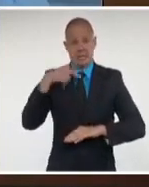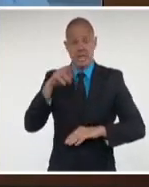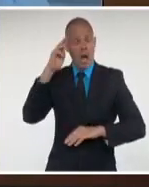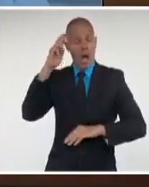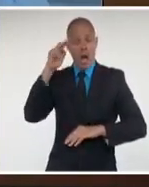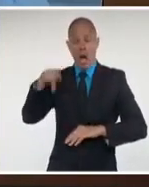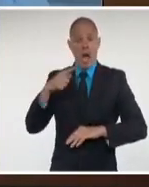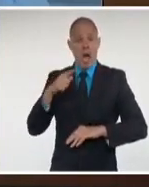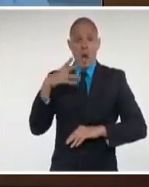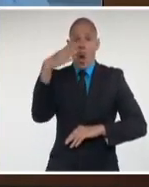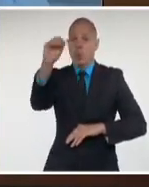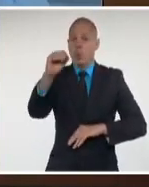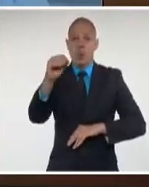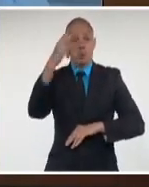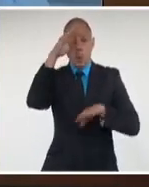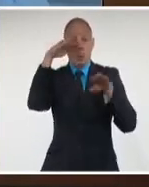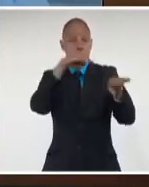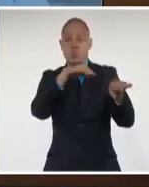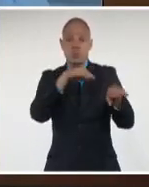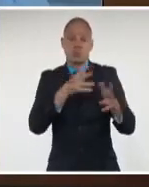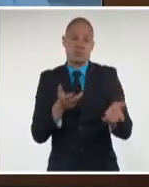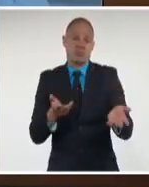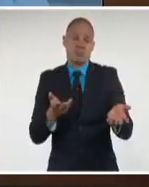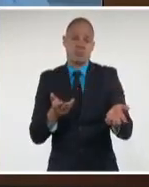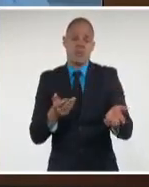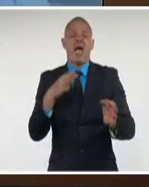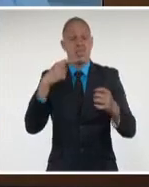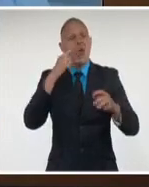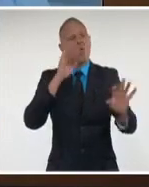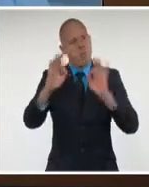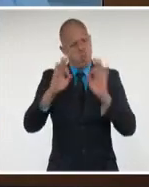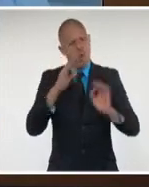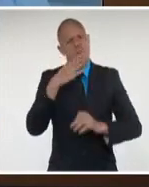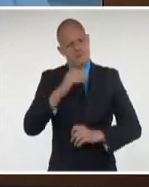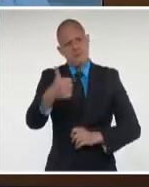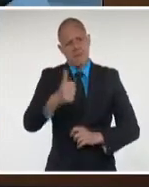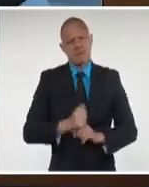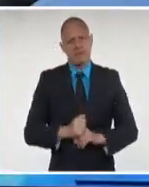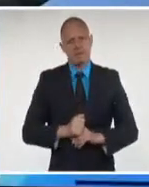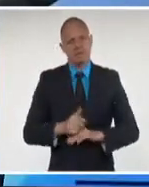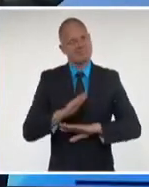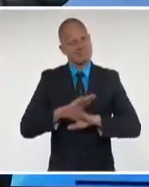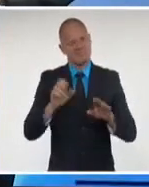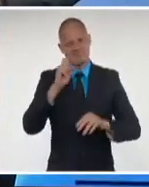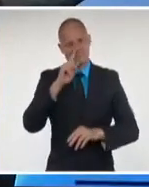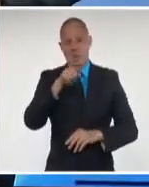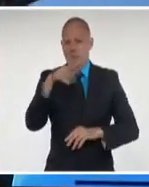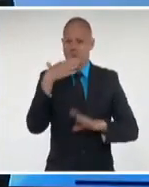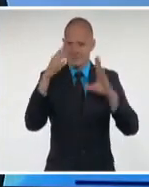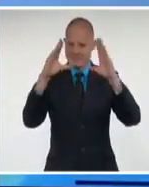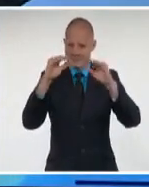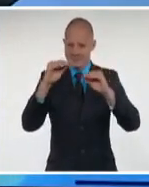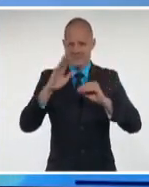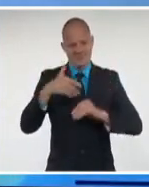diferente, si nos hubiéramos cuidado, al menos un poco más. Es todo por hoy. Tengan muy buenas noches y cuídense mucho.